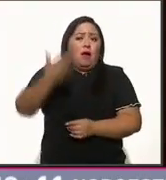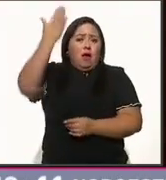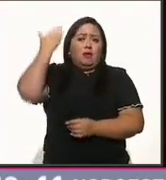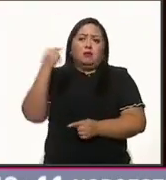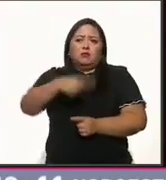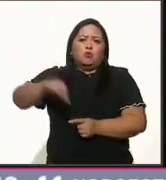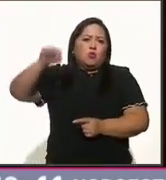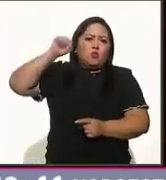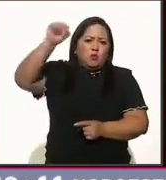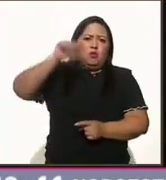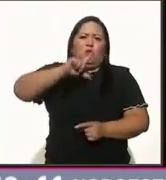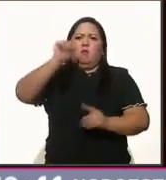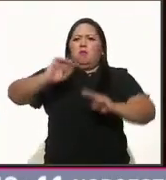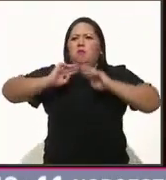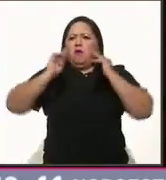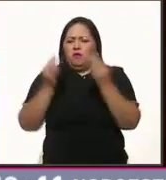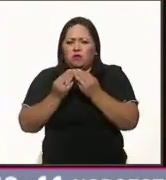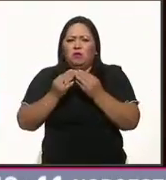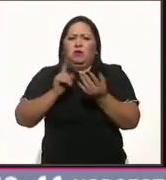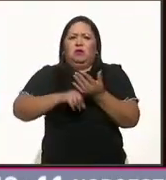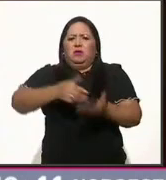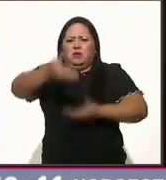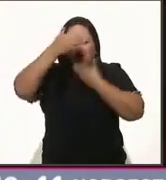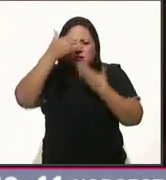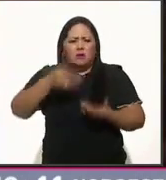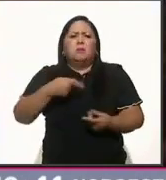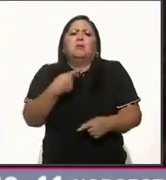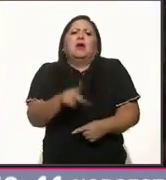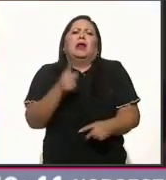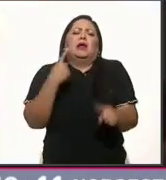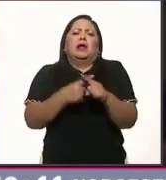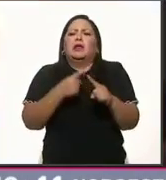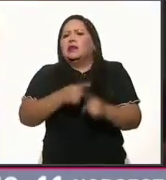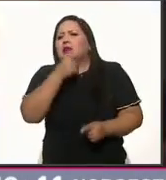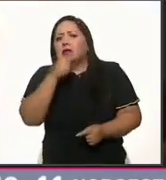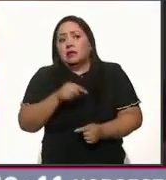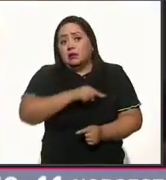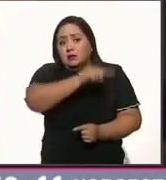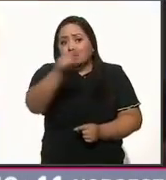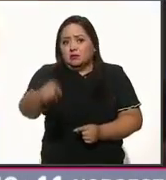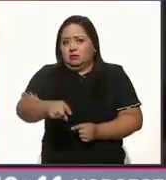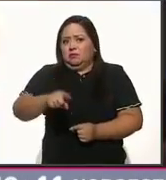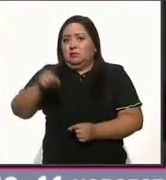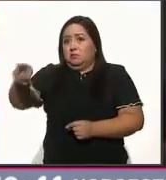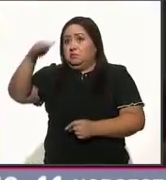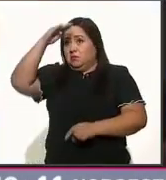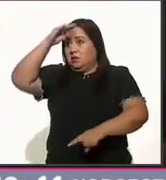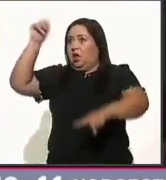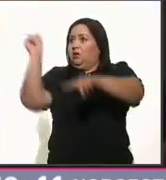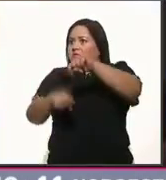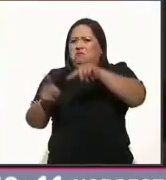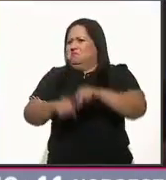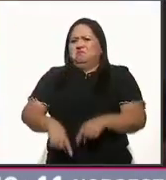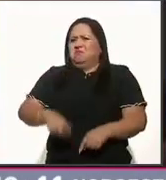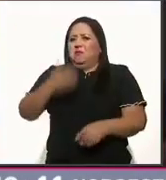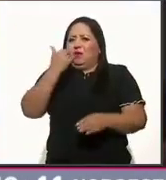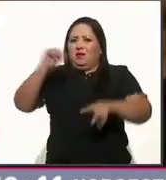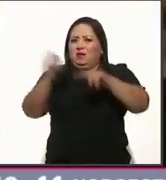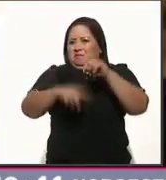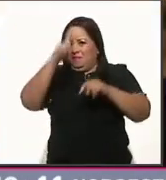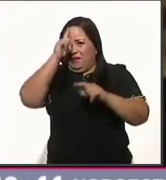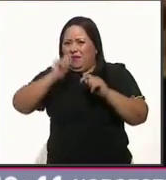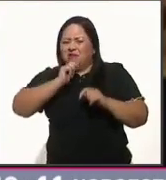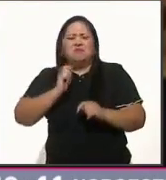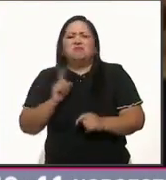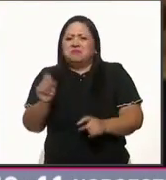comunistas y luego terroristas y ahora narcotraficantes. ¿Quién dice que ellos están combatiendo a Lampa si son el crimen desorganizado?